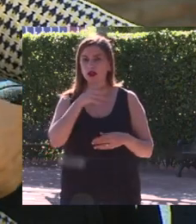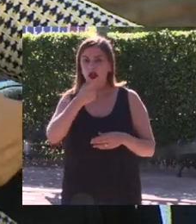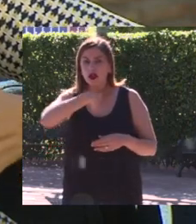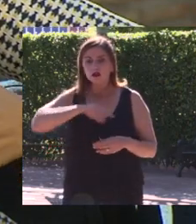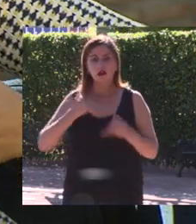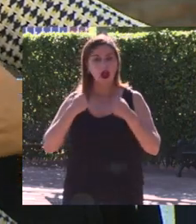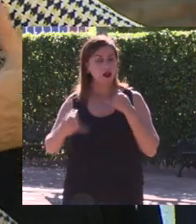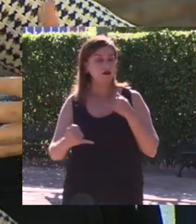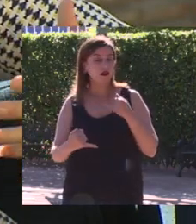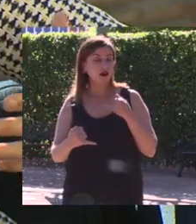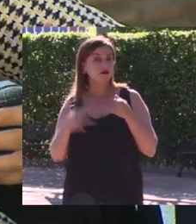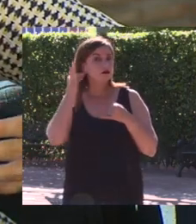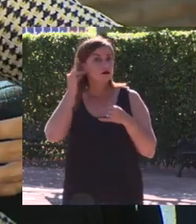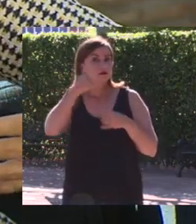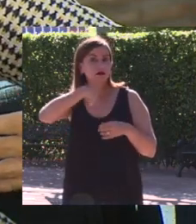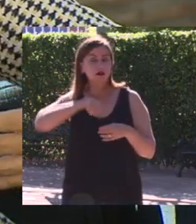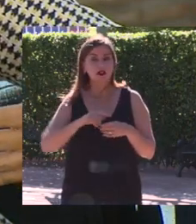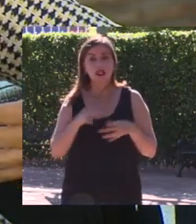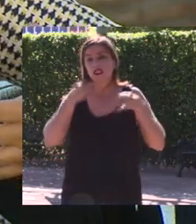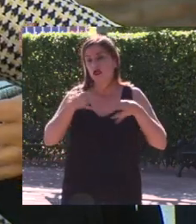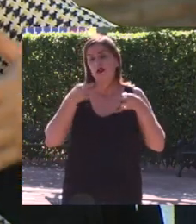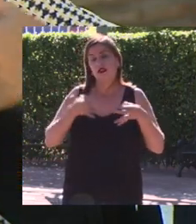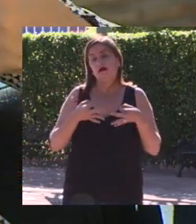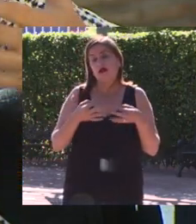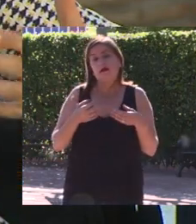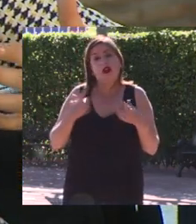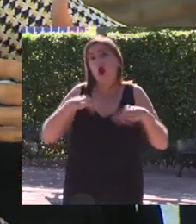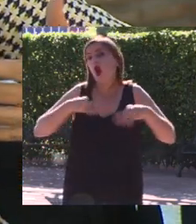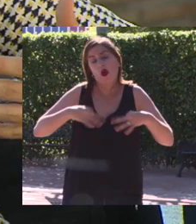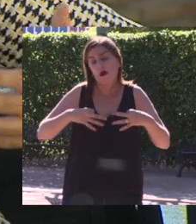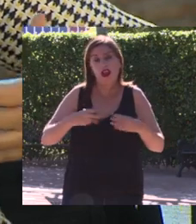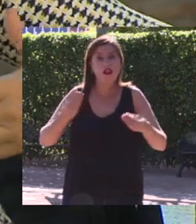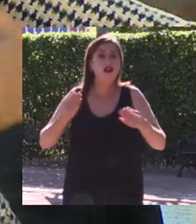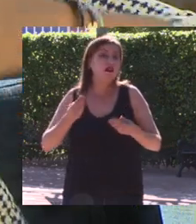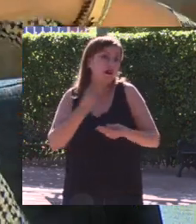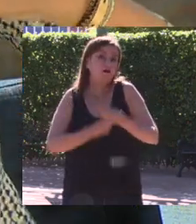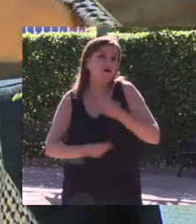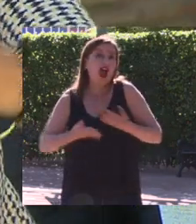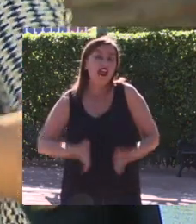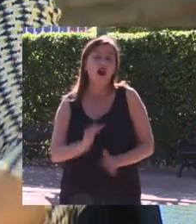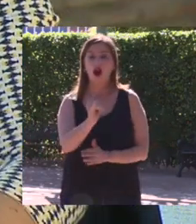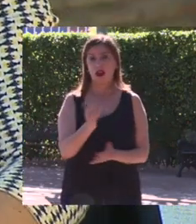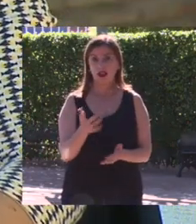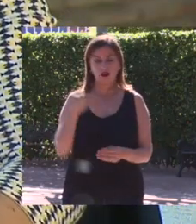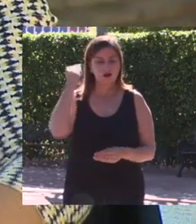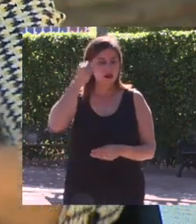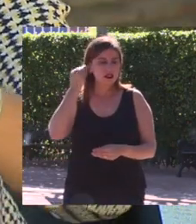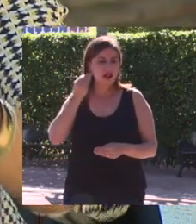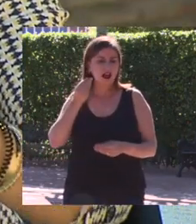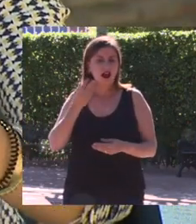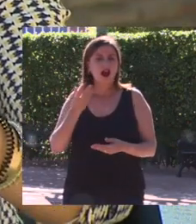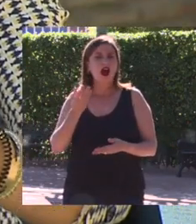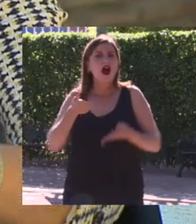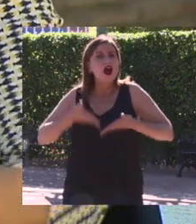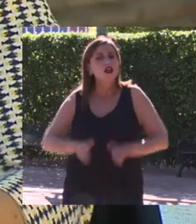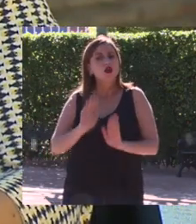final muy probablemente acabaremos teniendo hijos y tienes que pensar un poco en cómo vas a criar a ese hijo qué